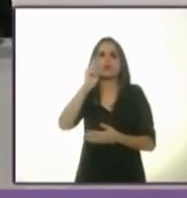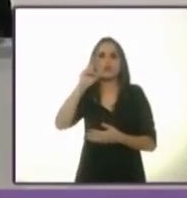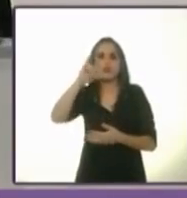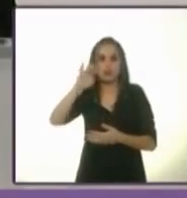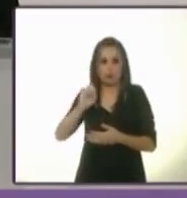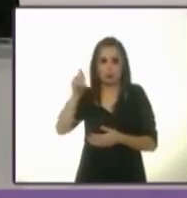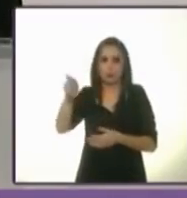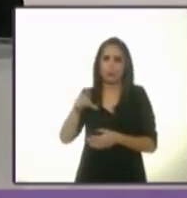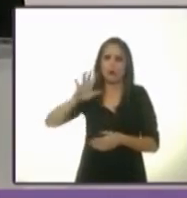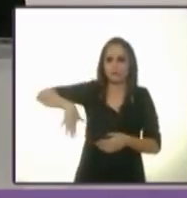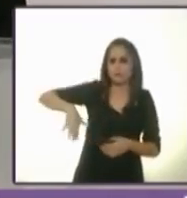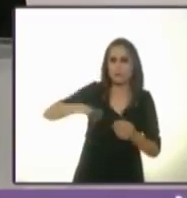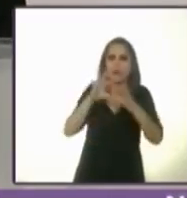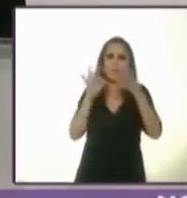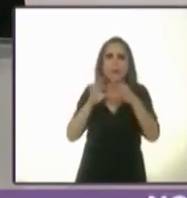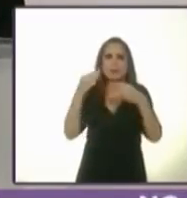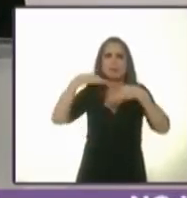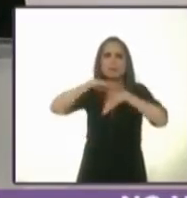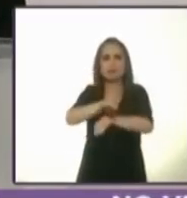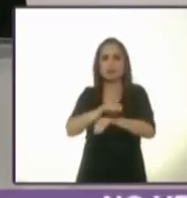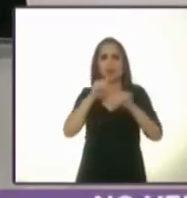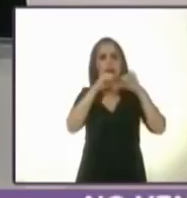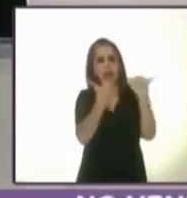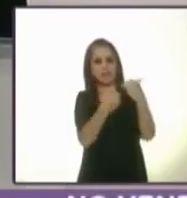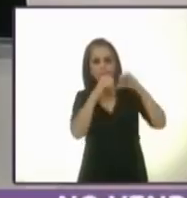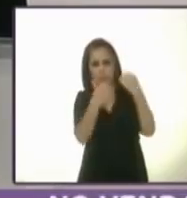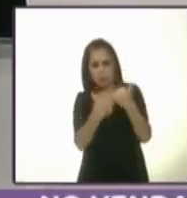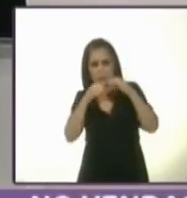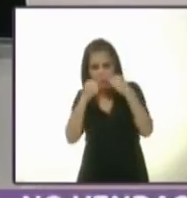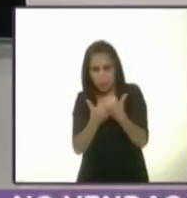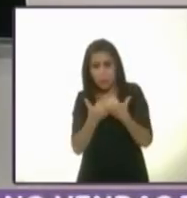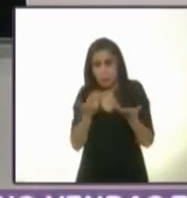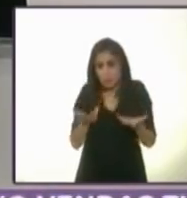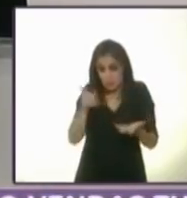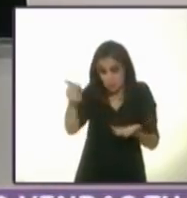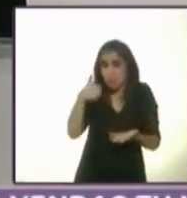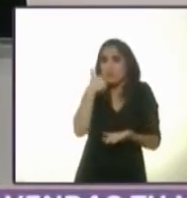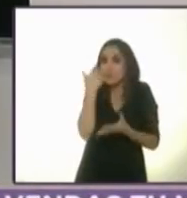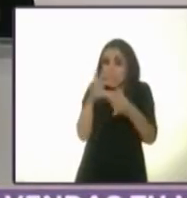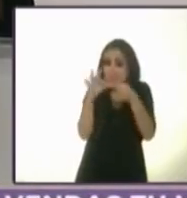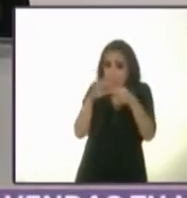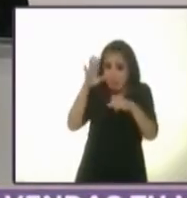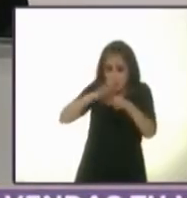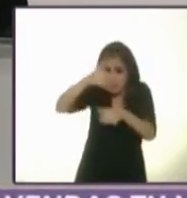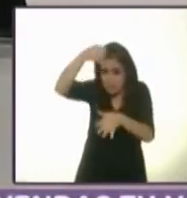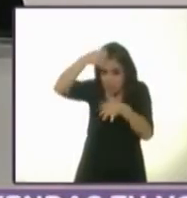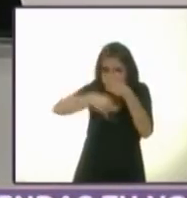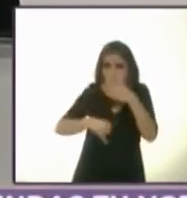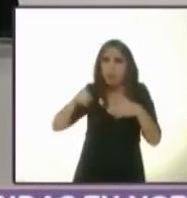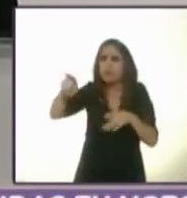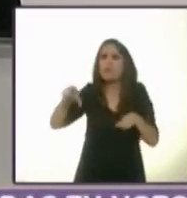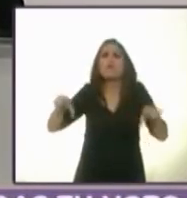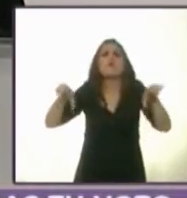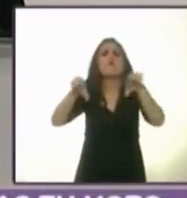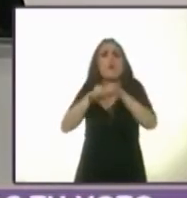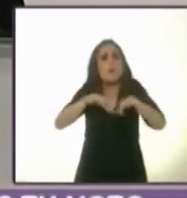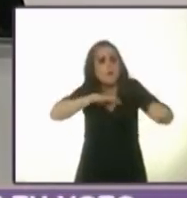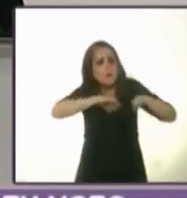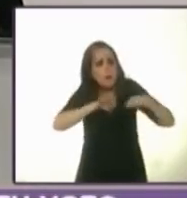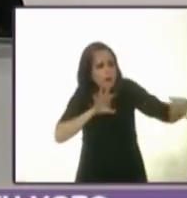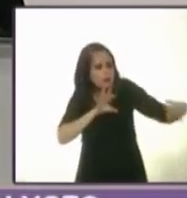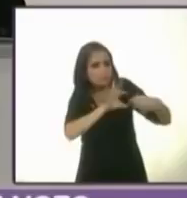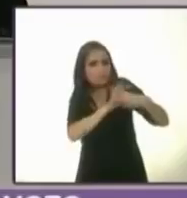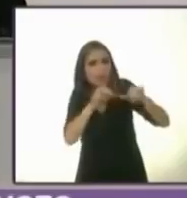hace unos momentos acerca de las organizaciones de la sociedad civil. No sé si le gustaría profundizar cómo trabajaría con estas